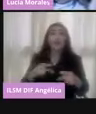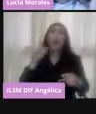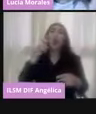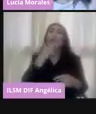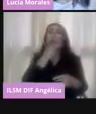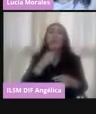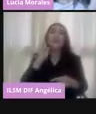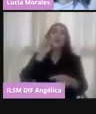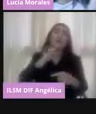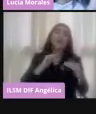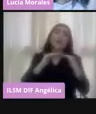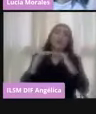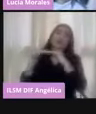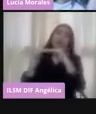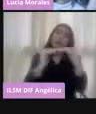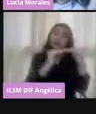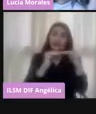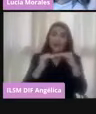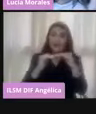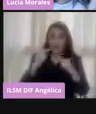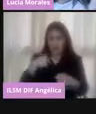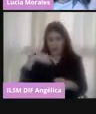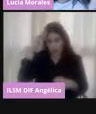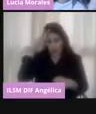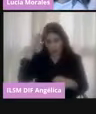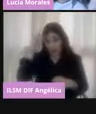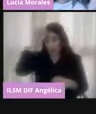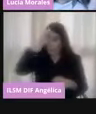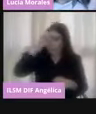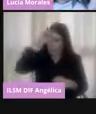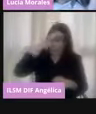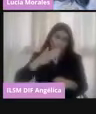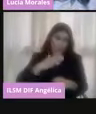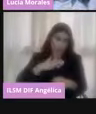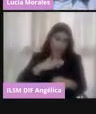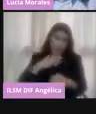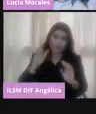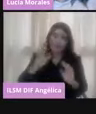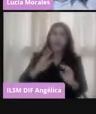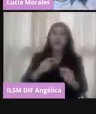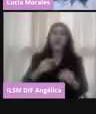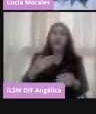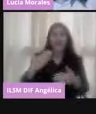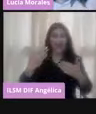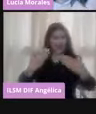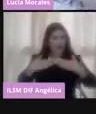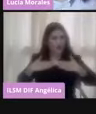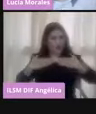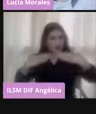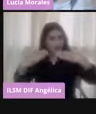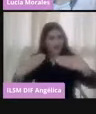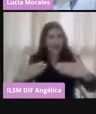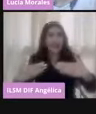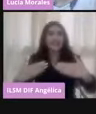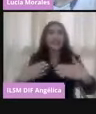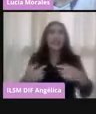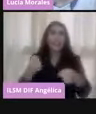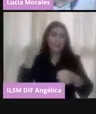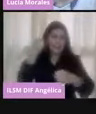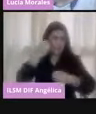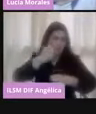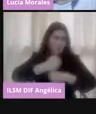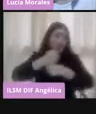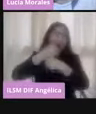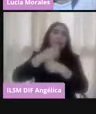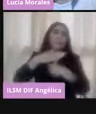Yo considero, es una opinión muy particular, que la certeza, que es nuestro principio, rector, el primero que les